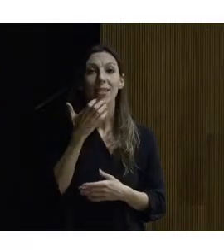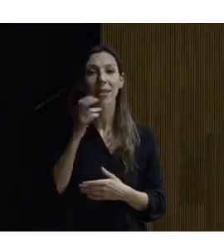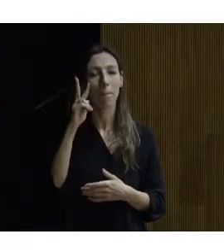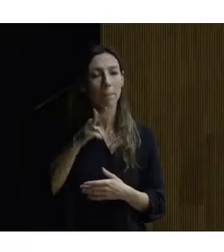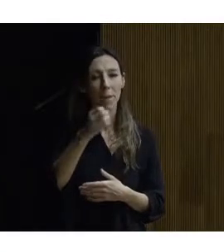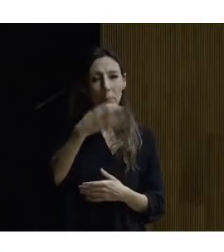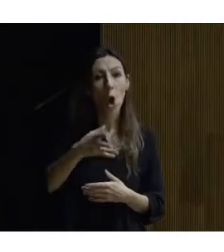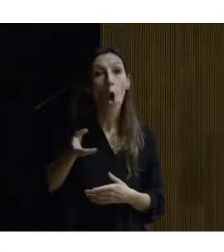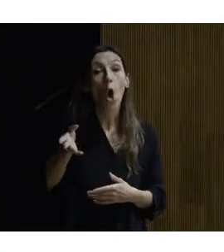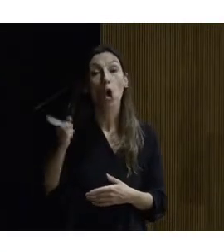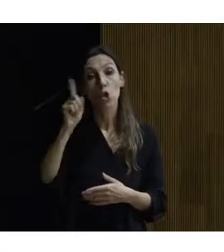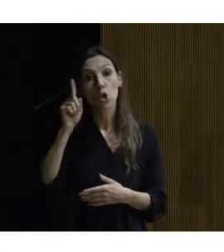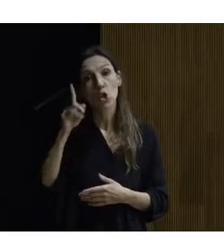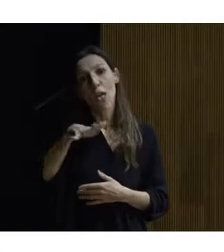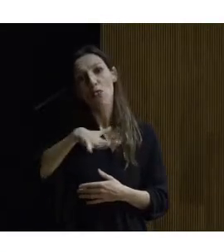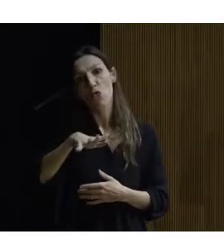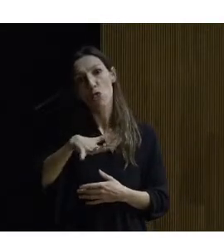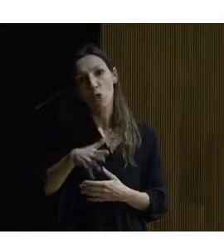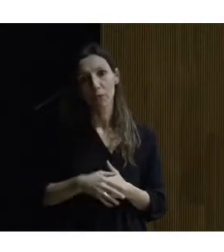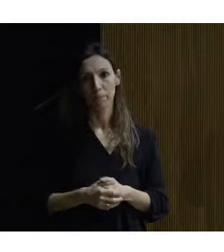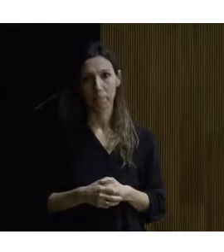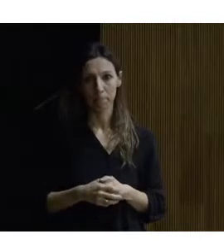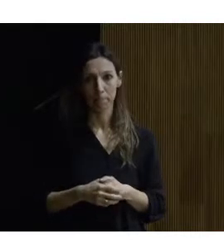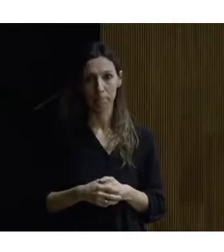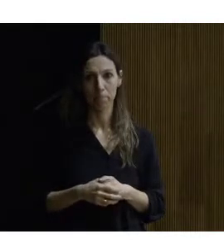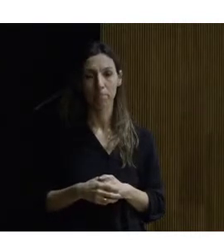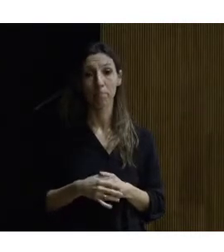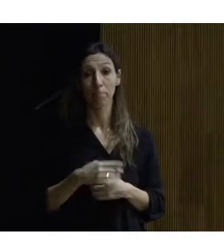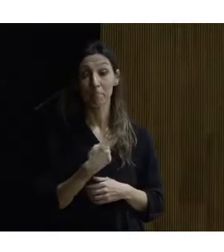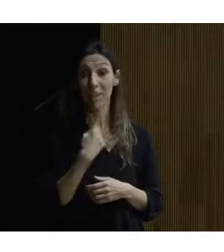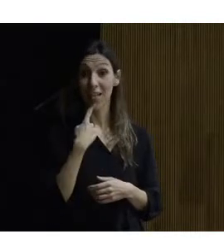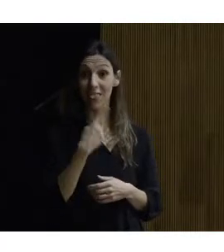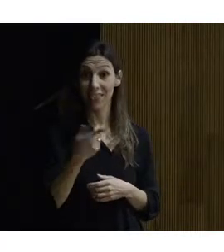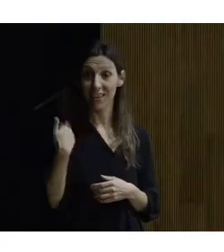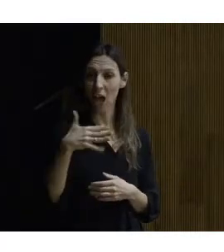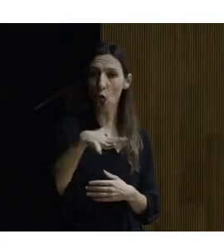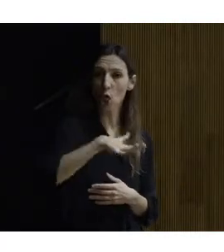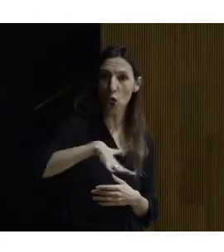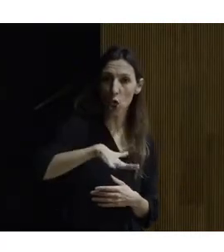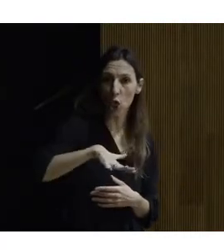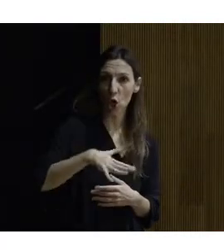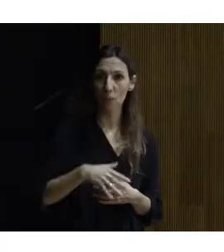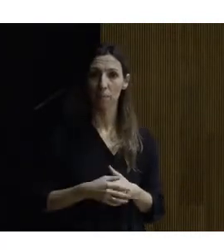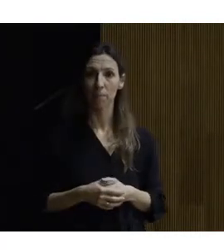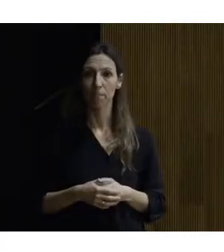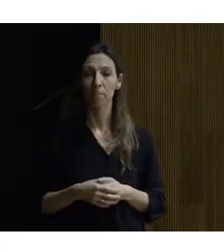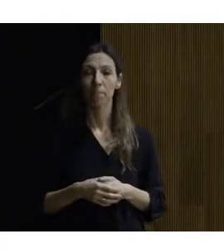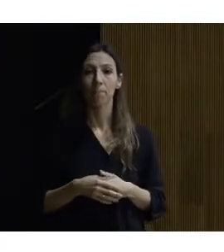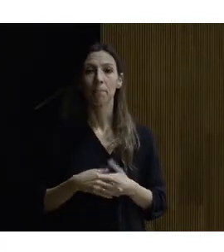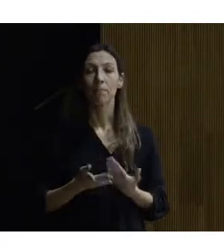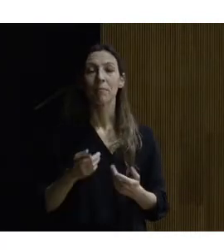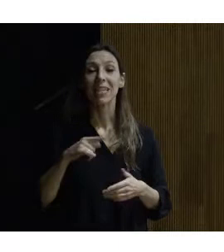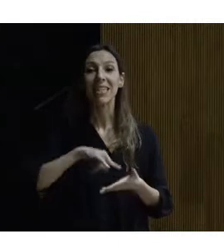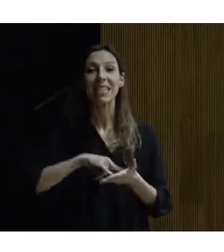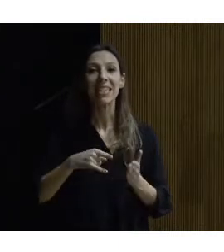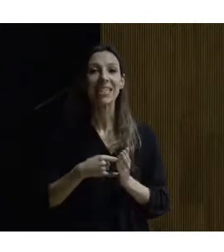exactamente dónde está ubicado o sea me estaría diciendo el lugar dónde está este sistema de balizados